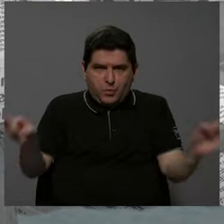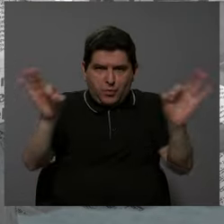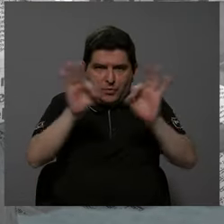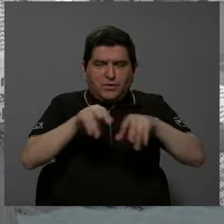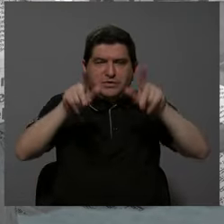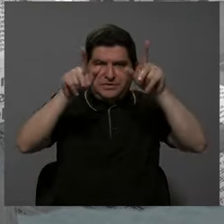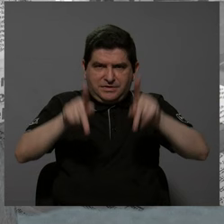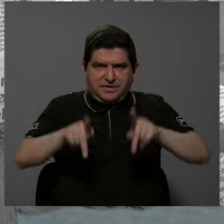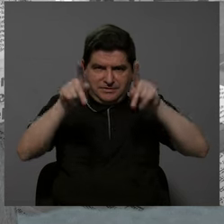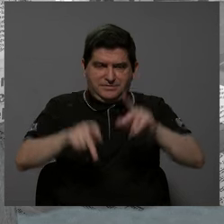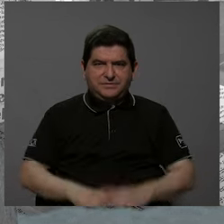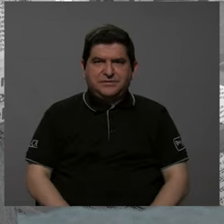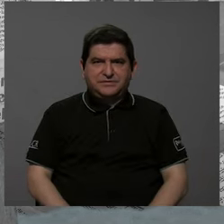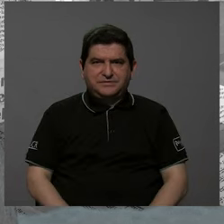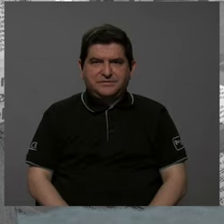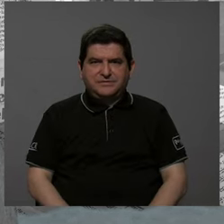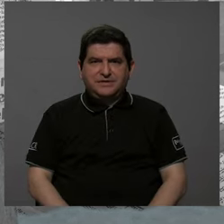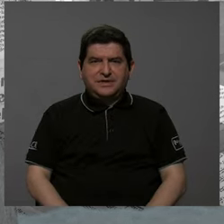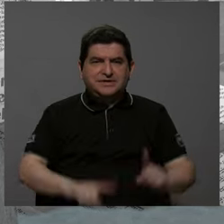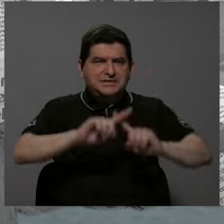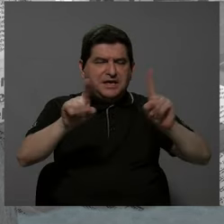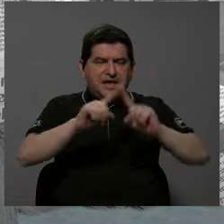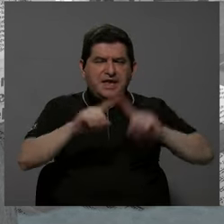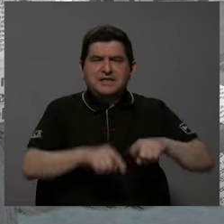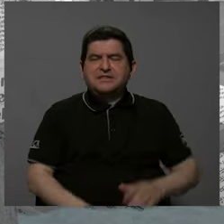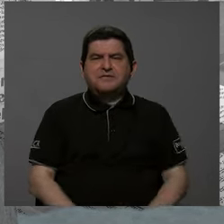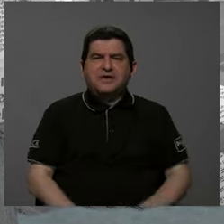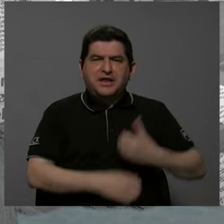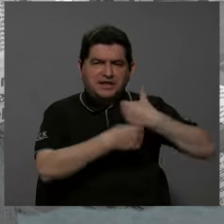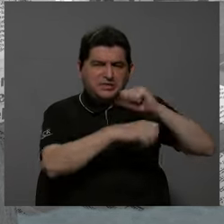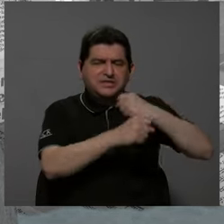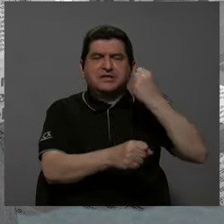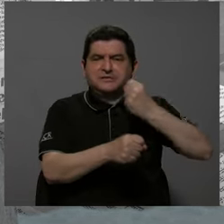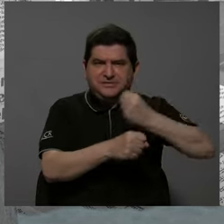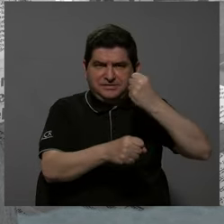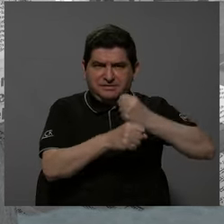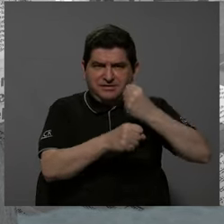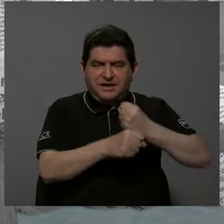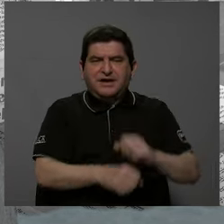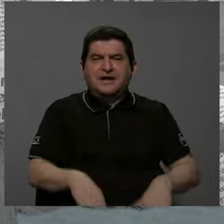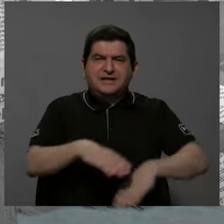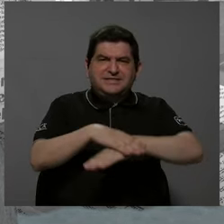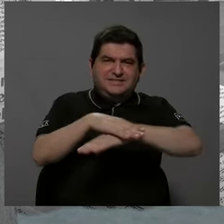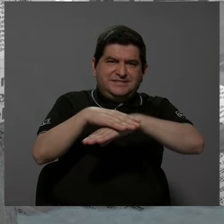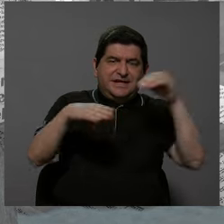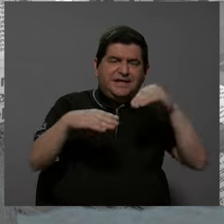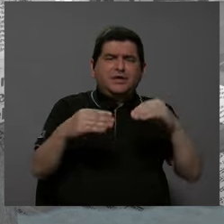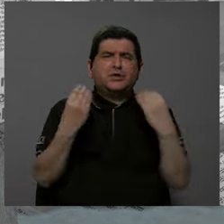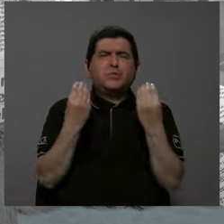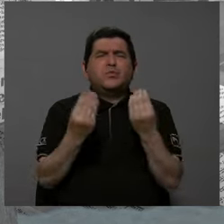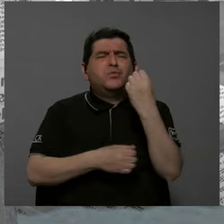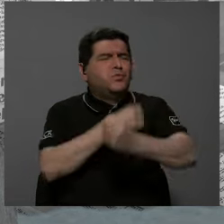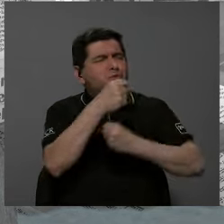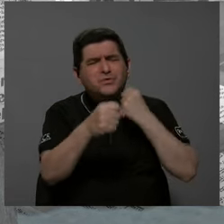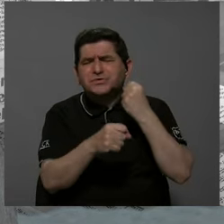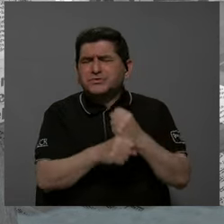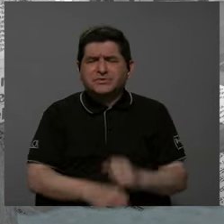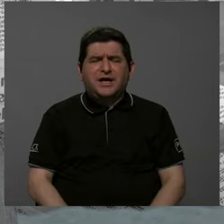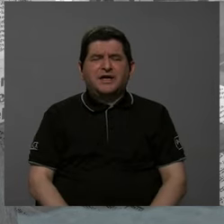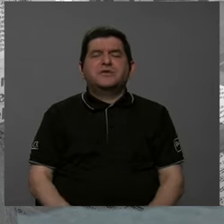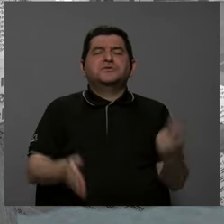personas que estaban en ciertas municipalidades y tenían bastantes años, bastantes periodos